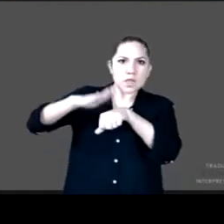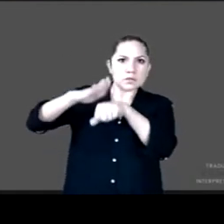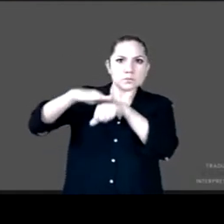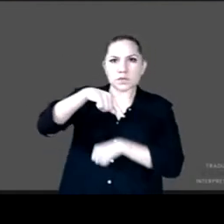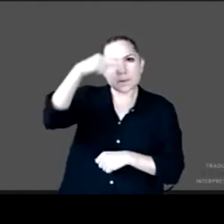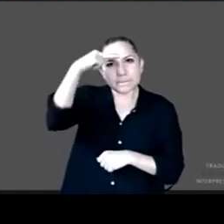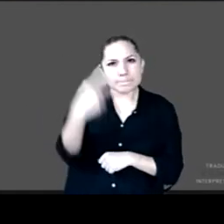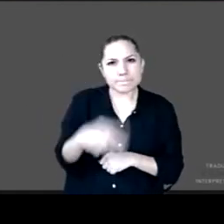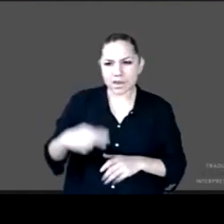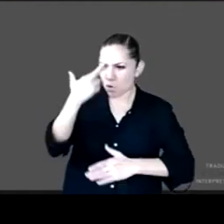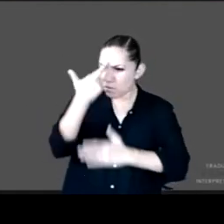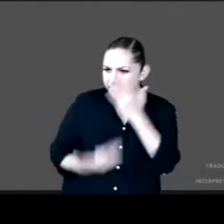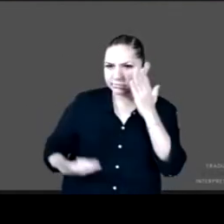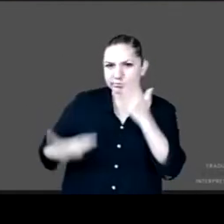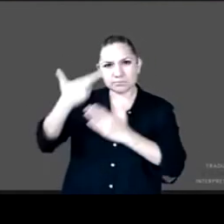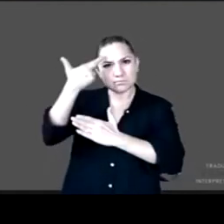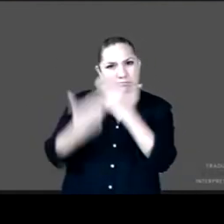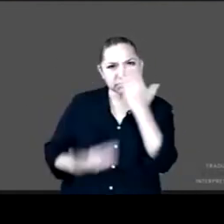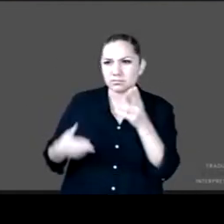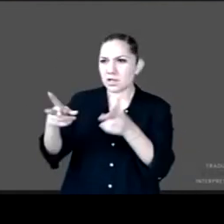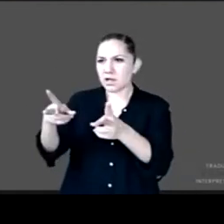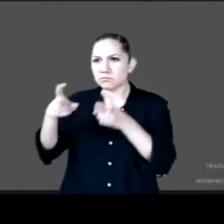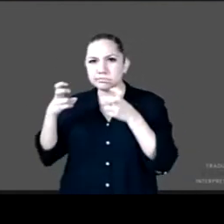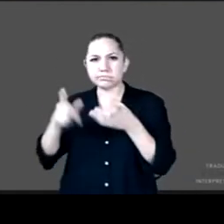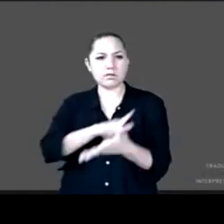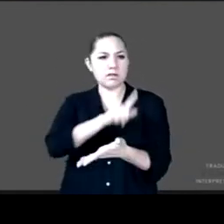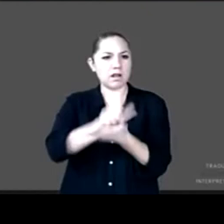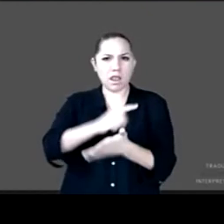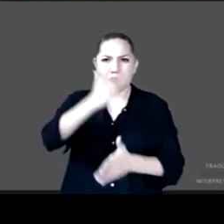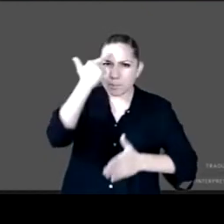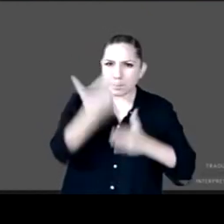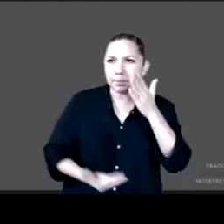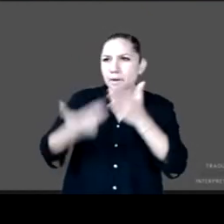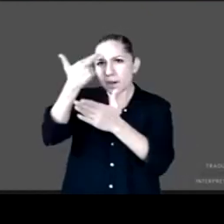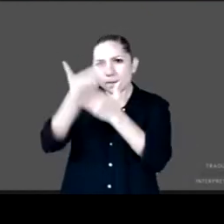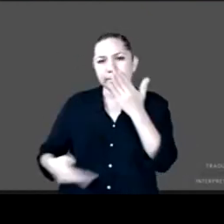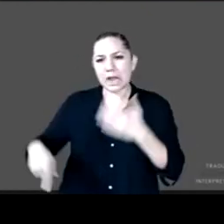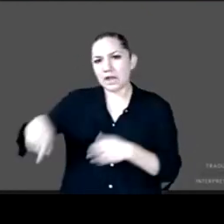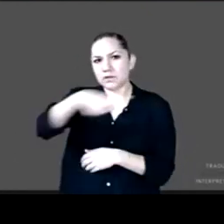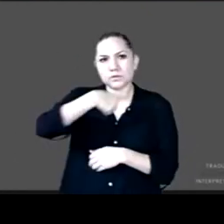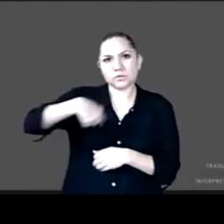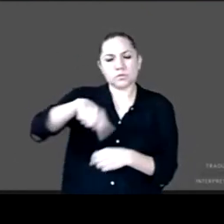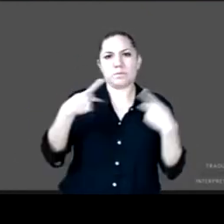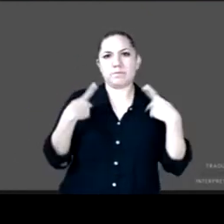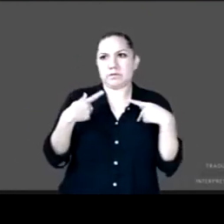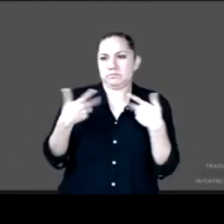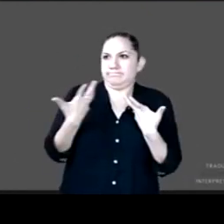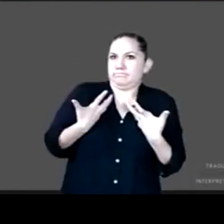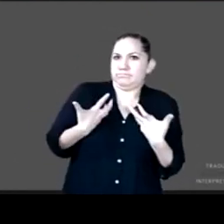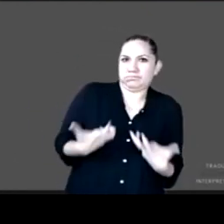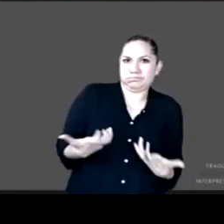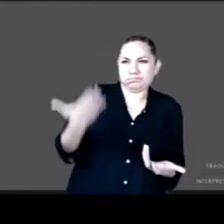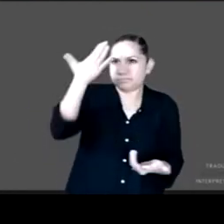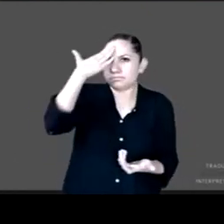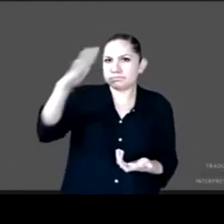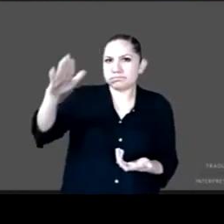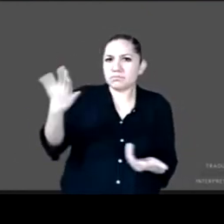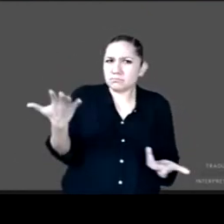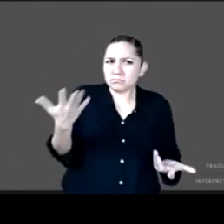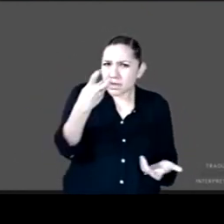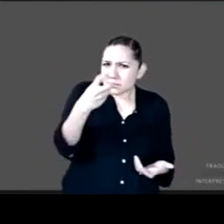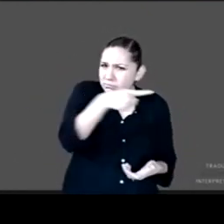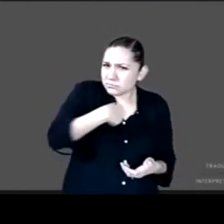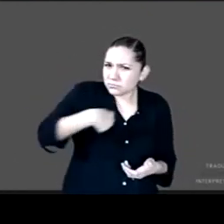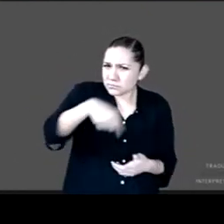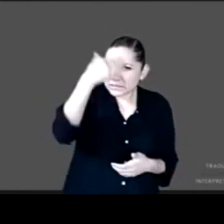consecuencia de mucho de lo que ya se ha estado hablando de la pobreza histórica especialmente en los estados del sur que dan cuenta de que los